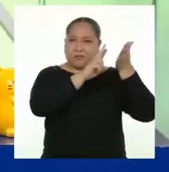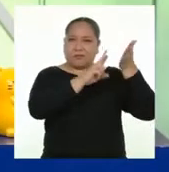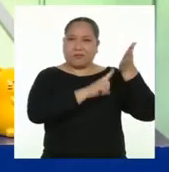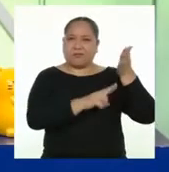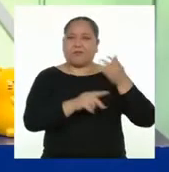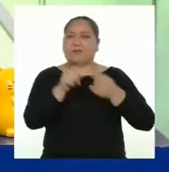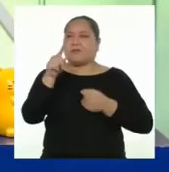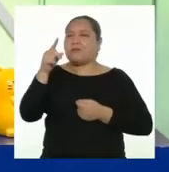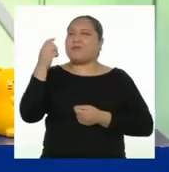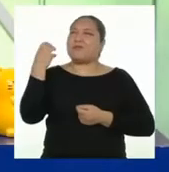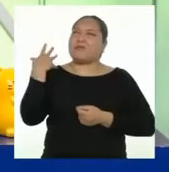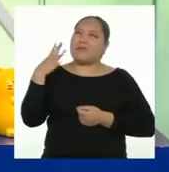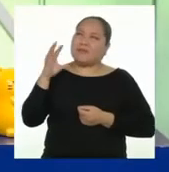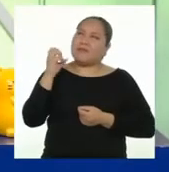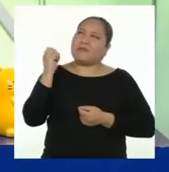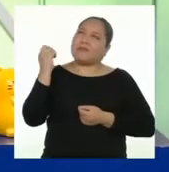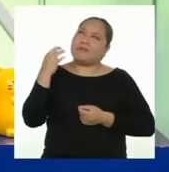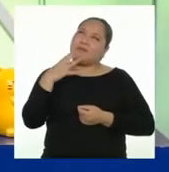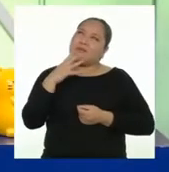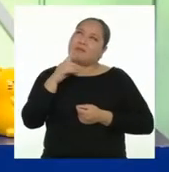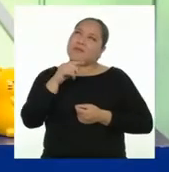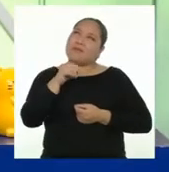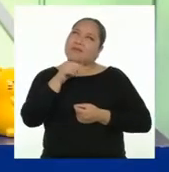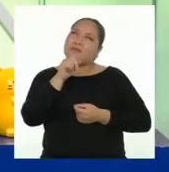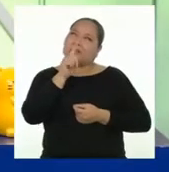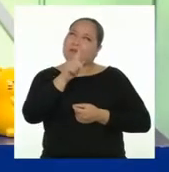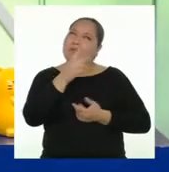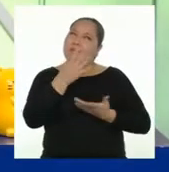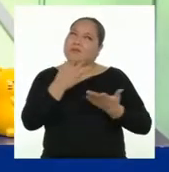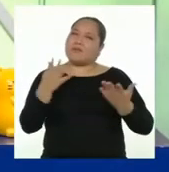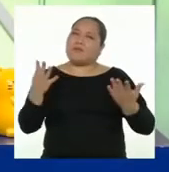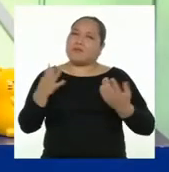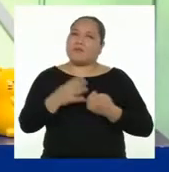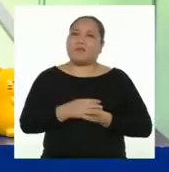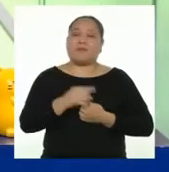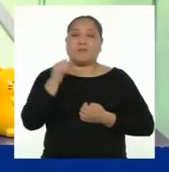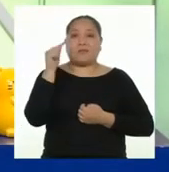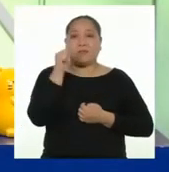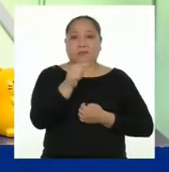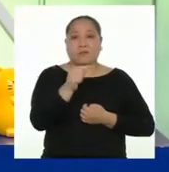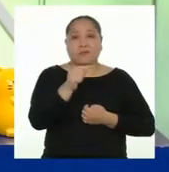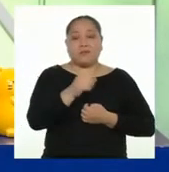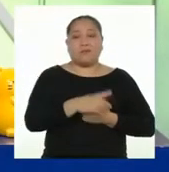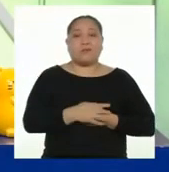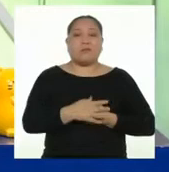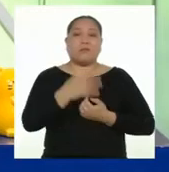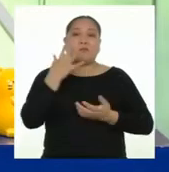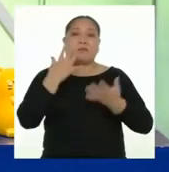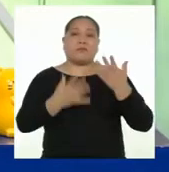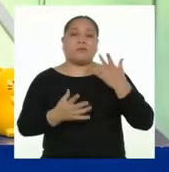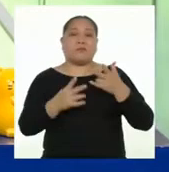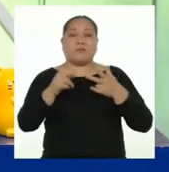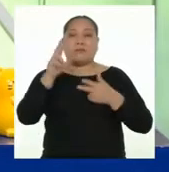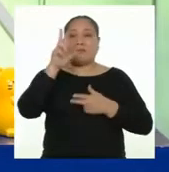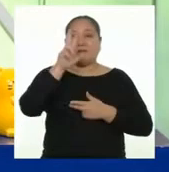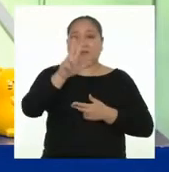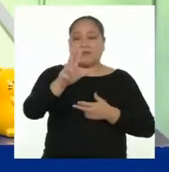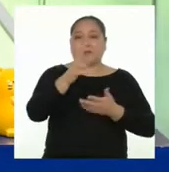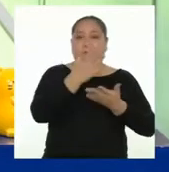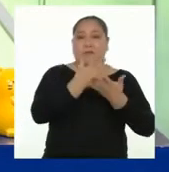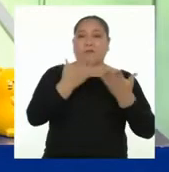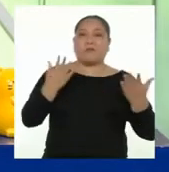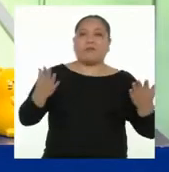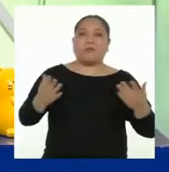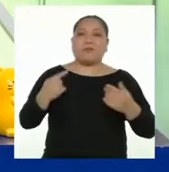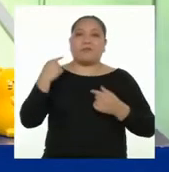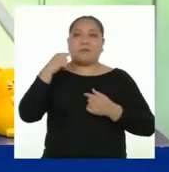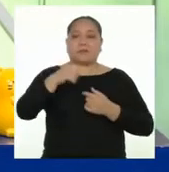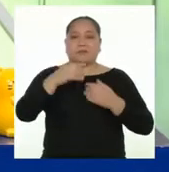Creo que ya dijo algo al respecto, de hecho. El texto probablemente hable de tres aspectos con relación a las barreras, los